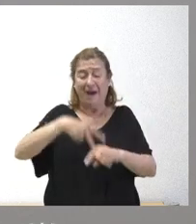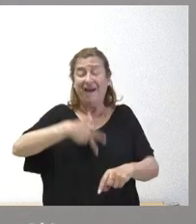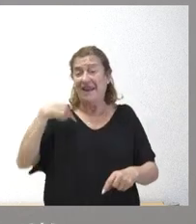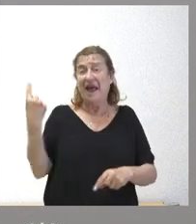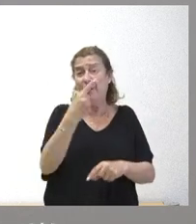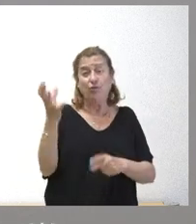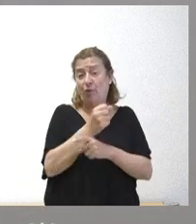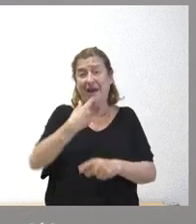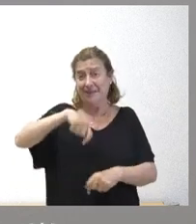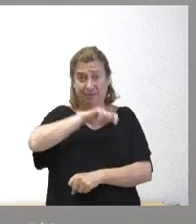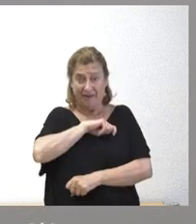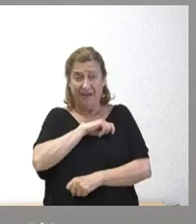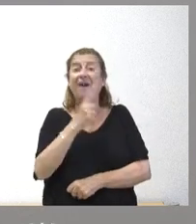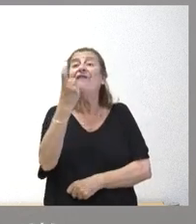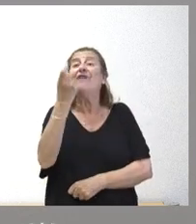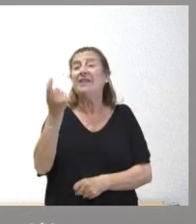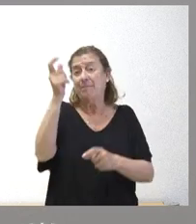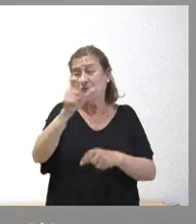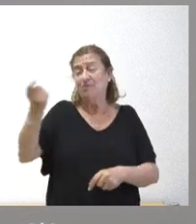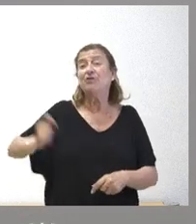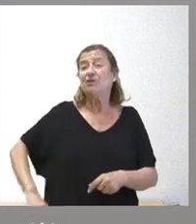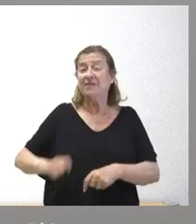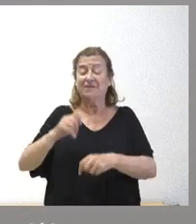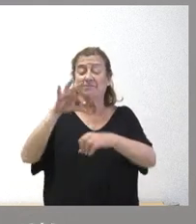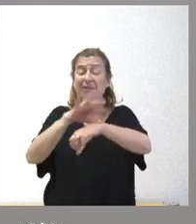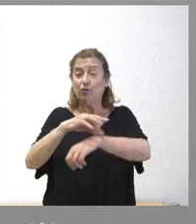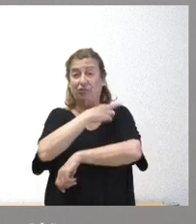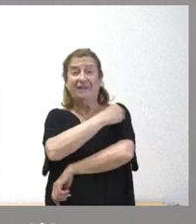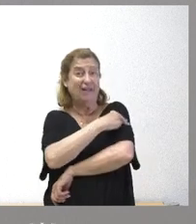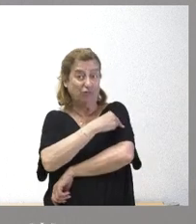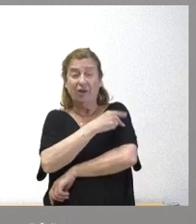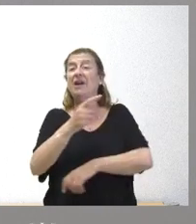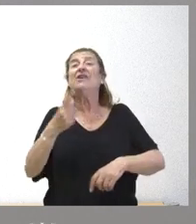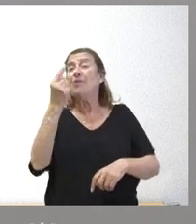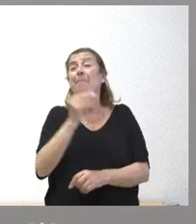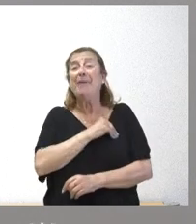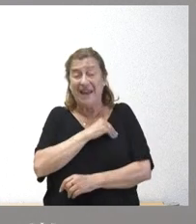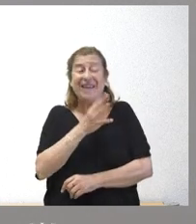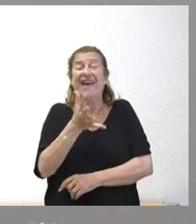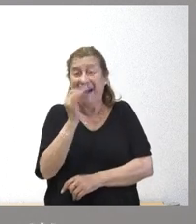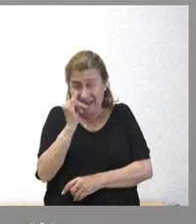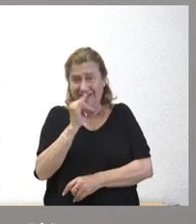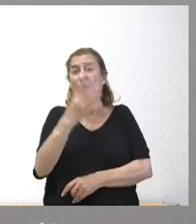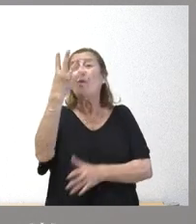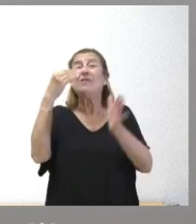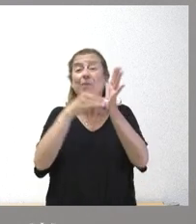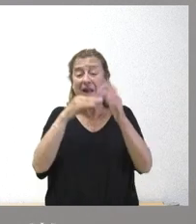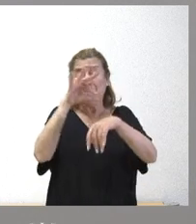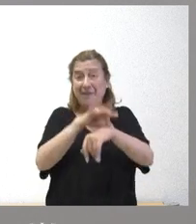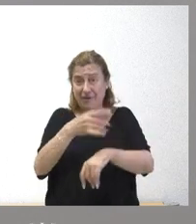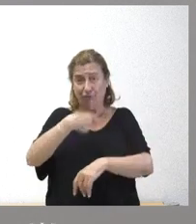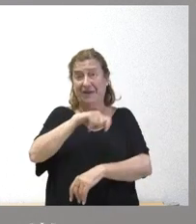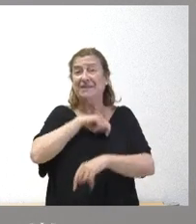toda España, la falta de profesionales sanitarios médicos y es una pena que teniendo 4.000 médicos en España